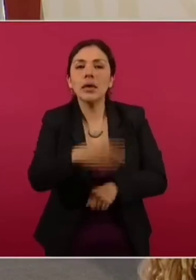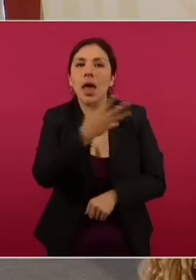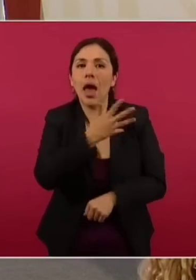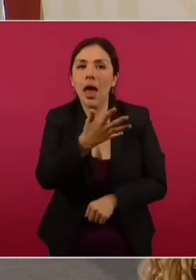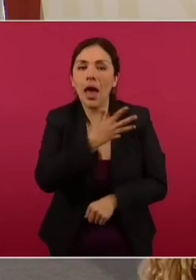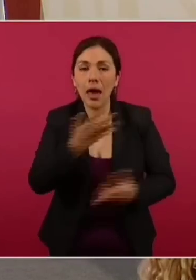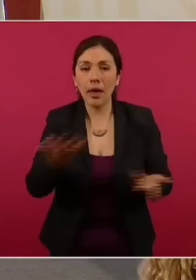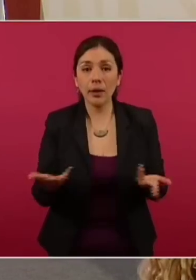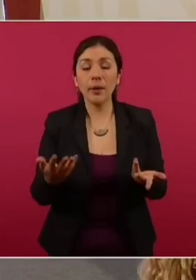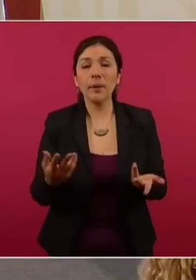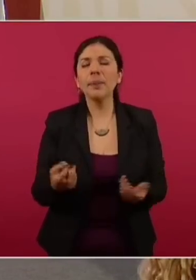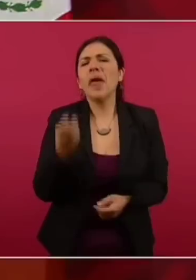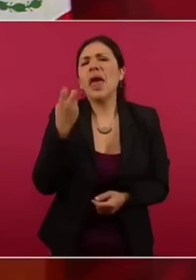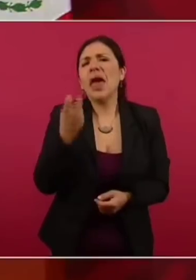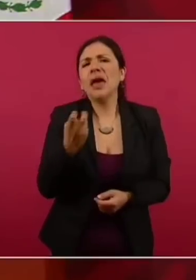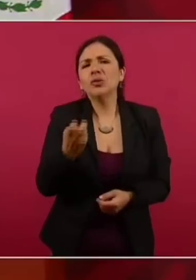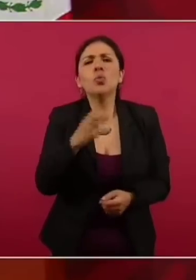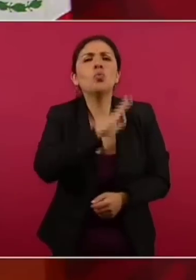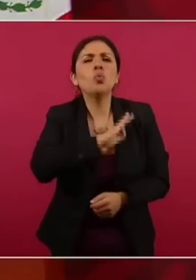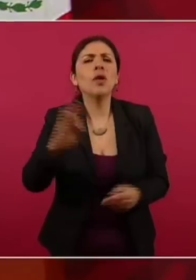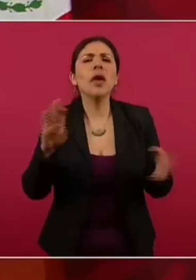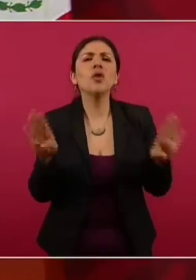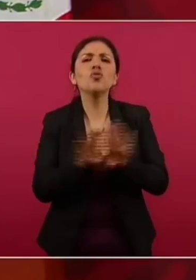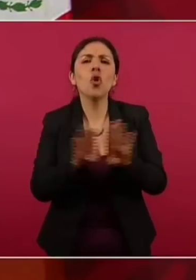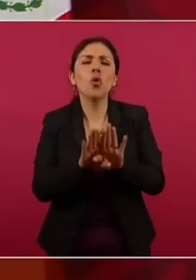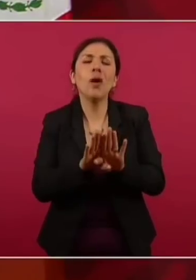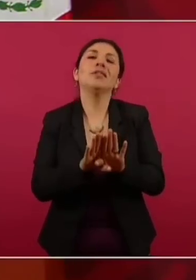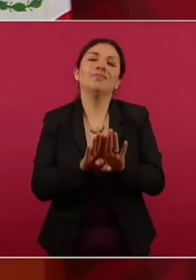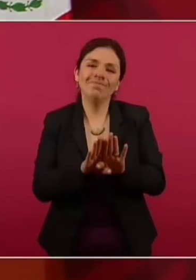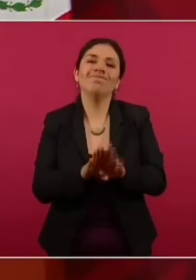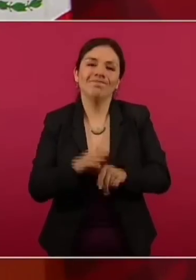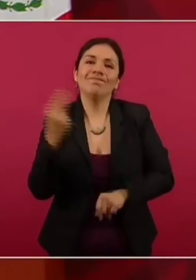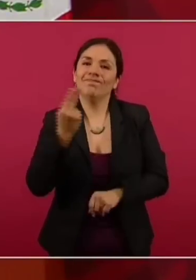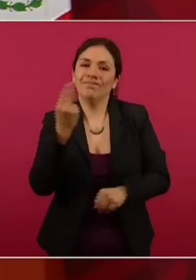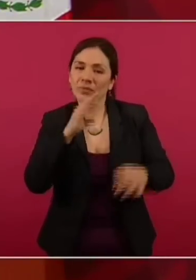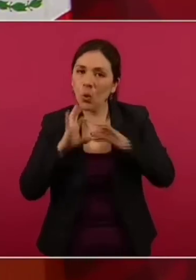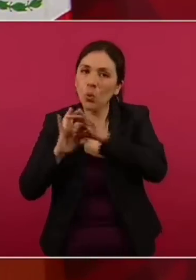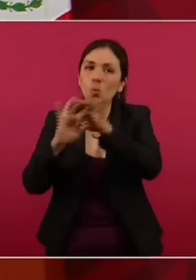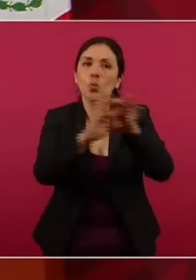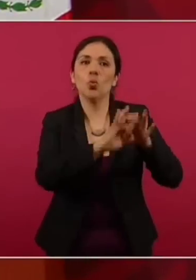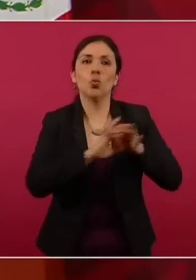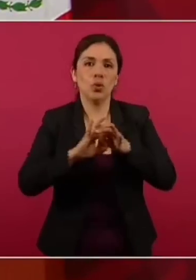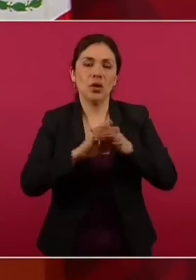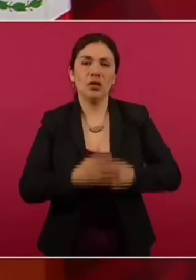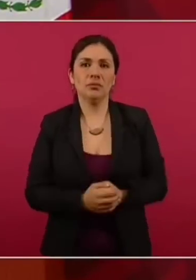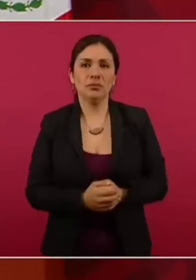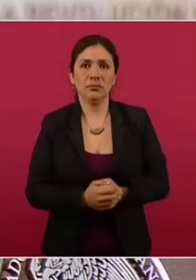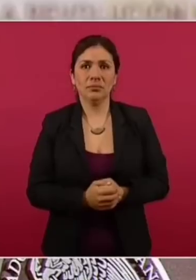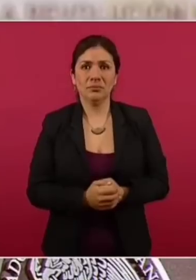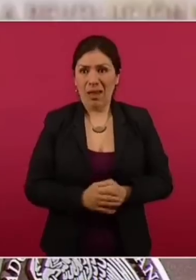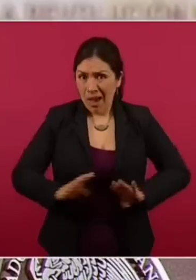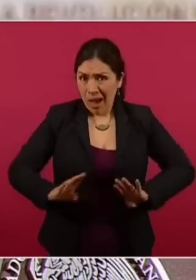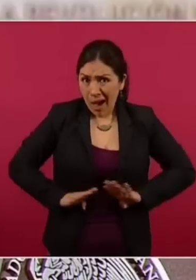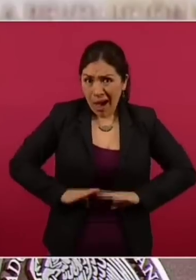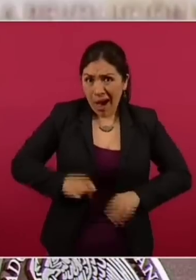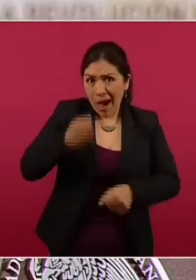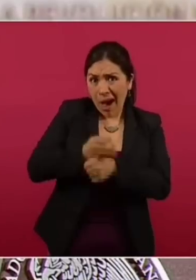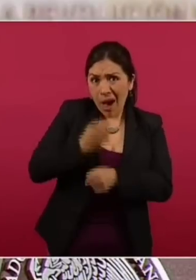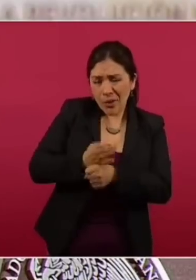lograr si nos unimos y hay condiciones inmejorables,